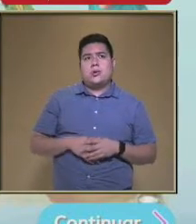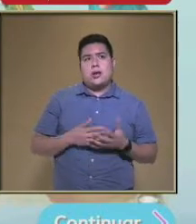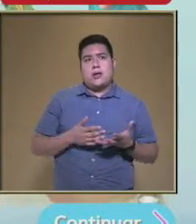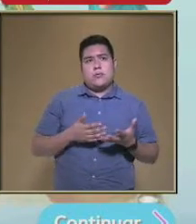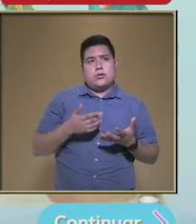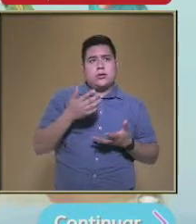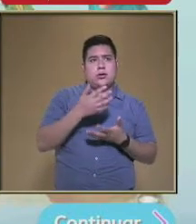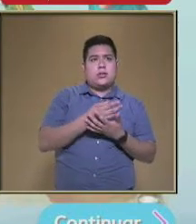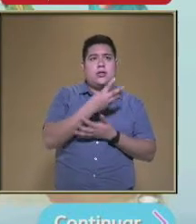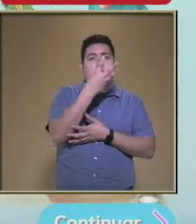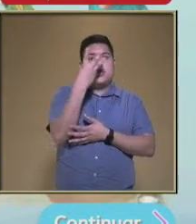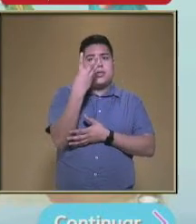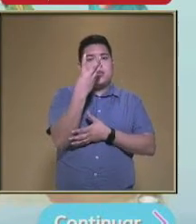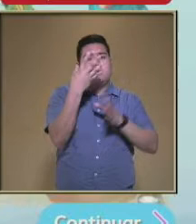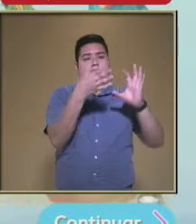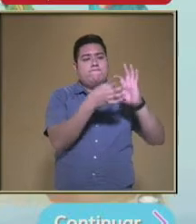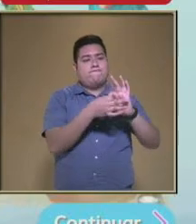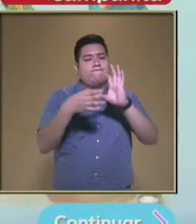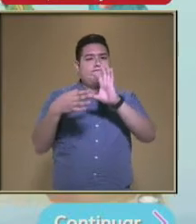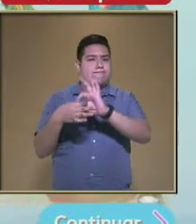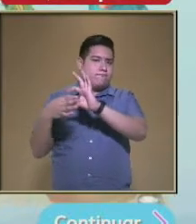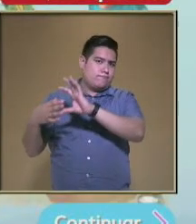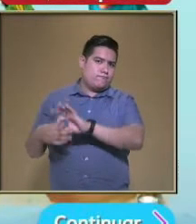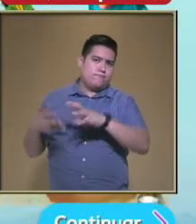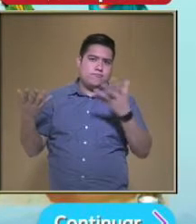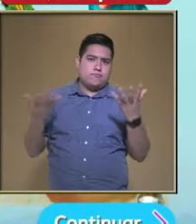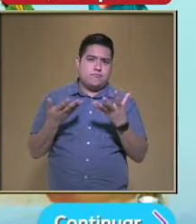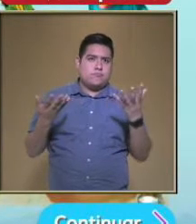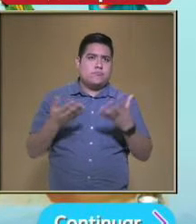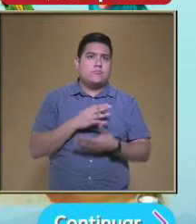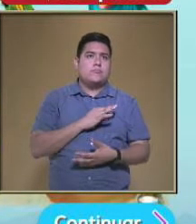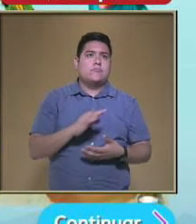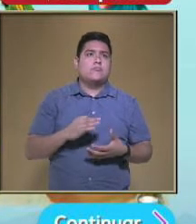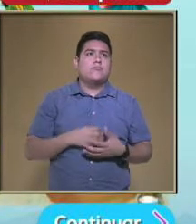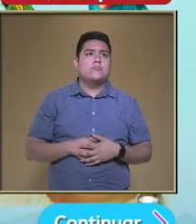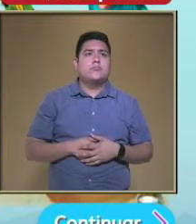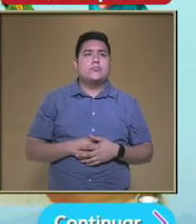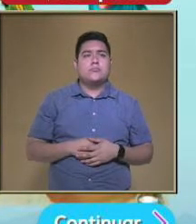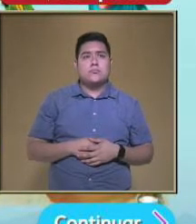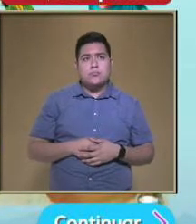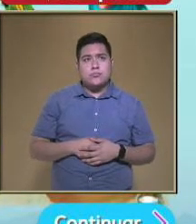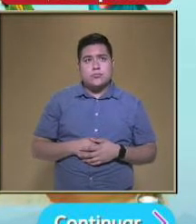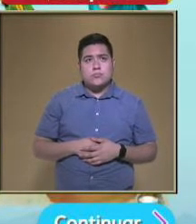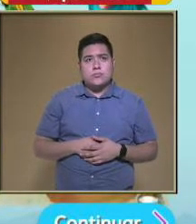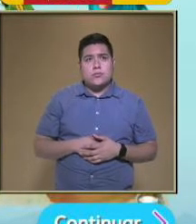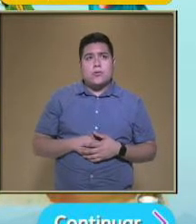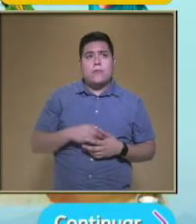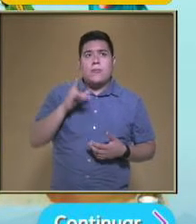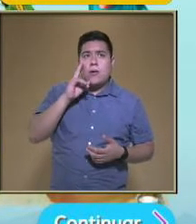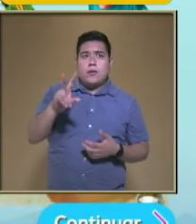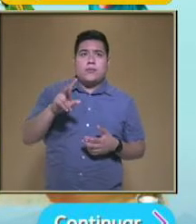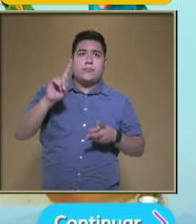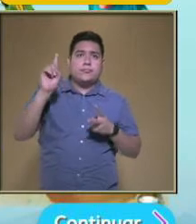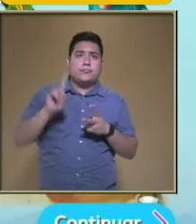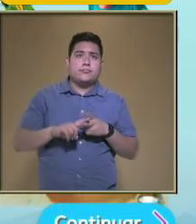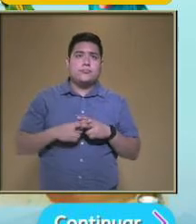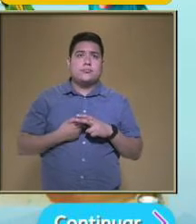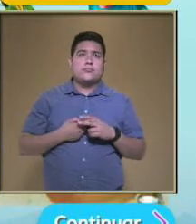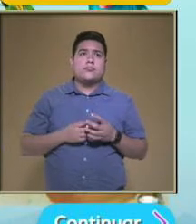pistas Hasta que logres Formar tres cadenas Muy bien Voy a cerrar Esta pantalla Y vamos a proceder Al inicio